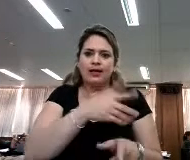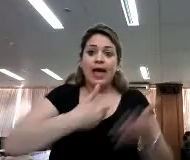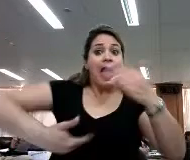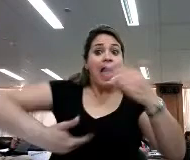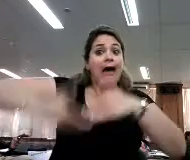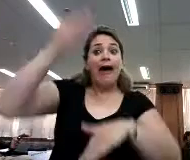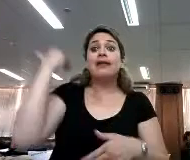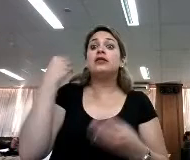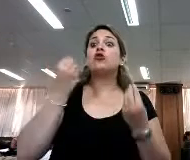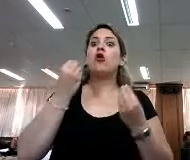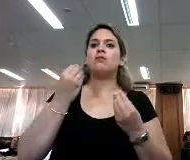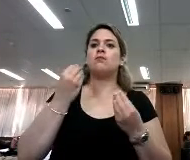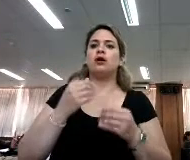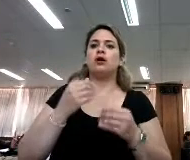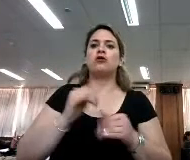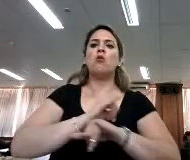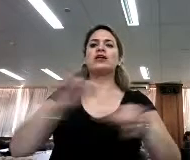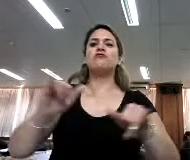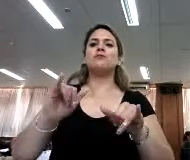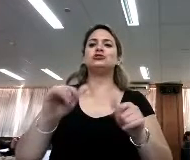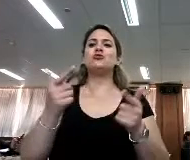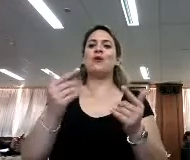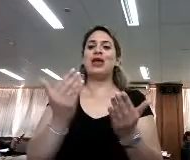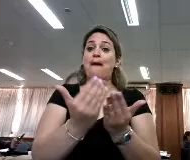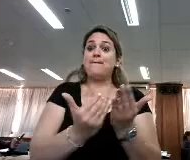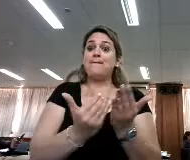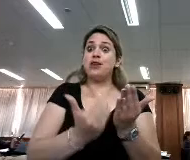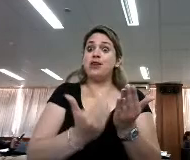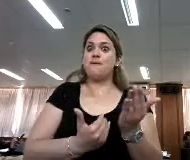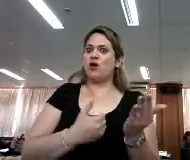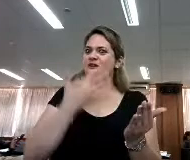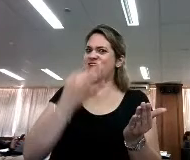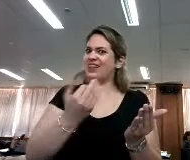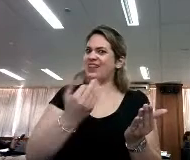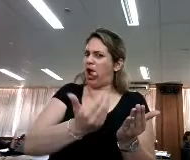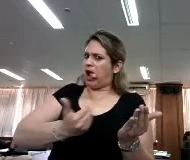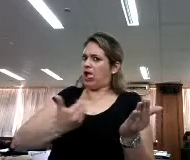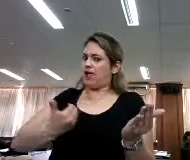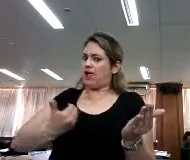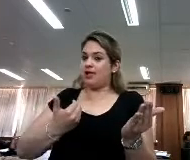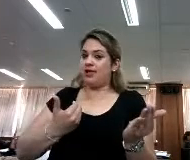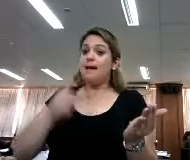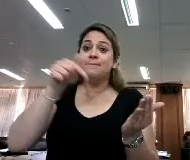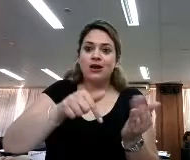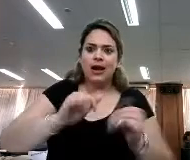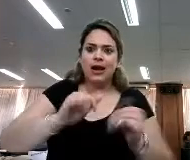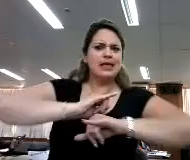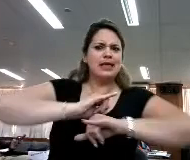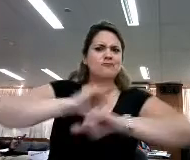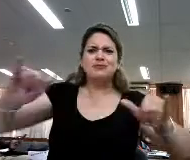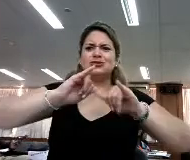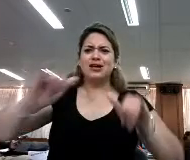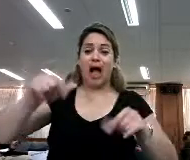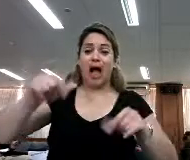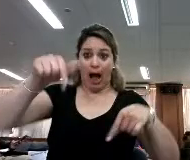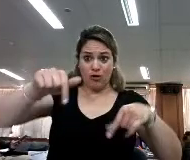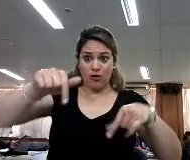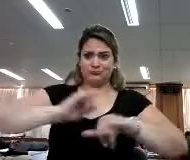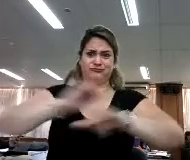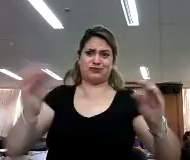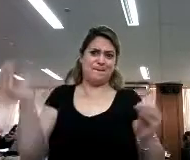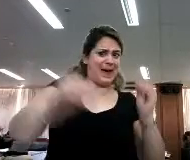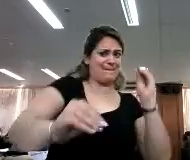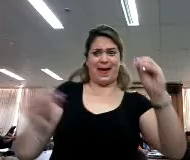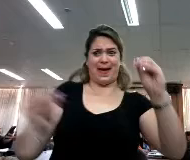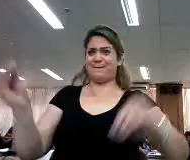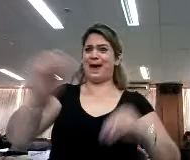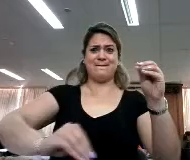manipulaba? retirando información quemando libros ¿cómo se manipula ahora? poniendo tanta información de tan diverso signo que